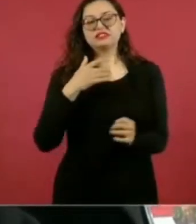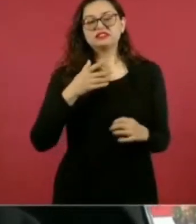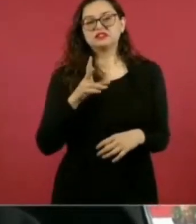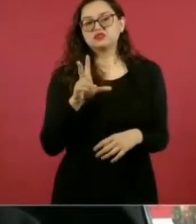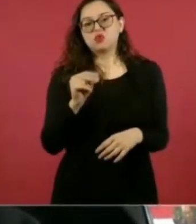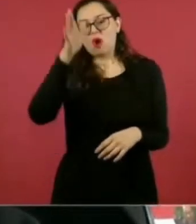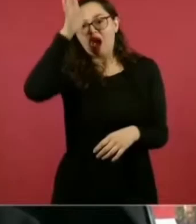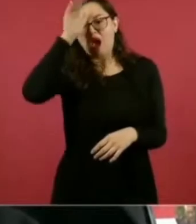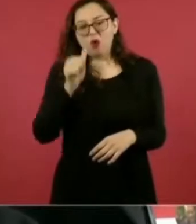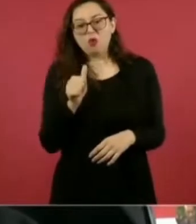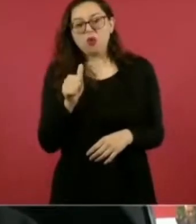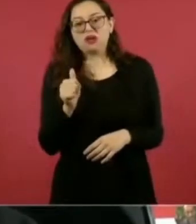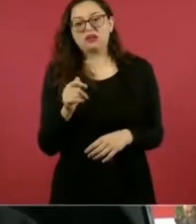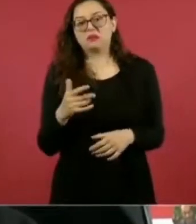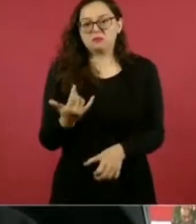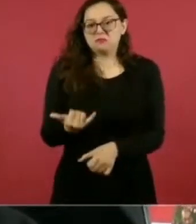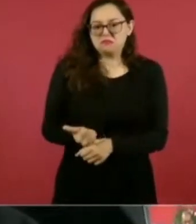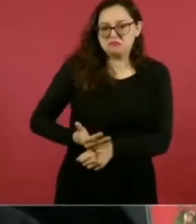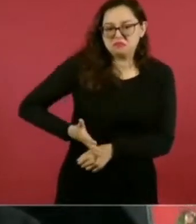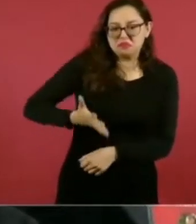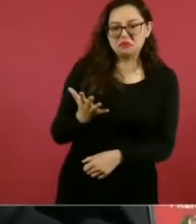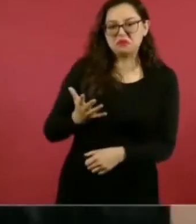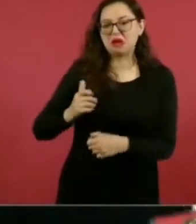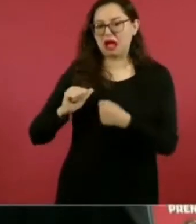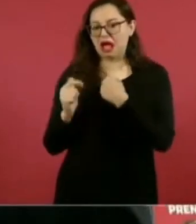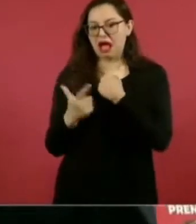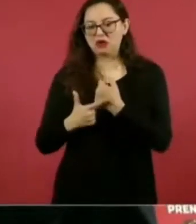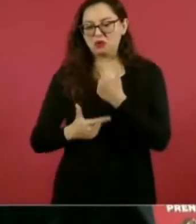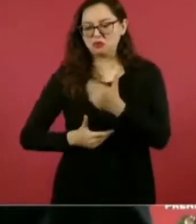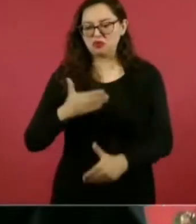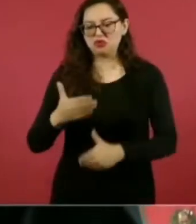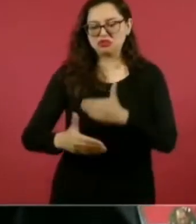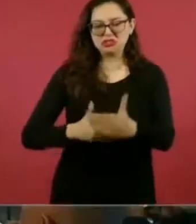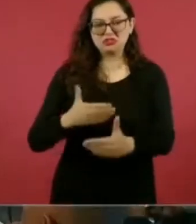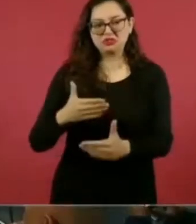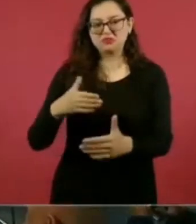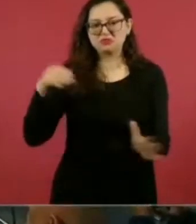no se pueda llevar el proceso electoral como se tiene pensado.